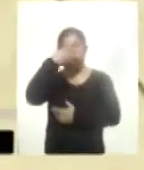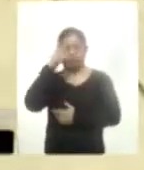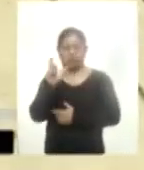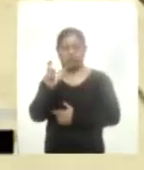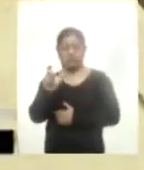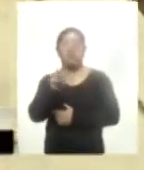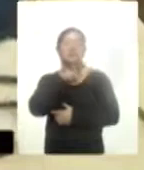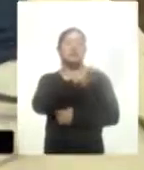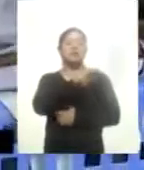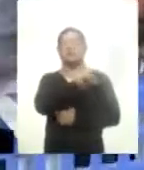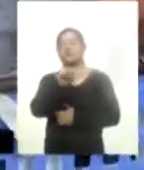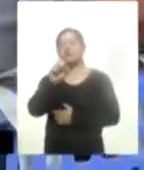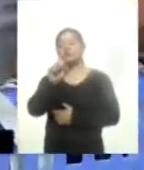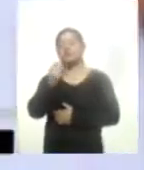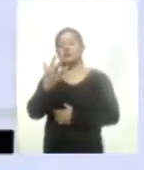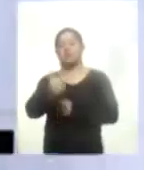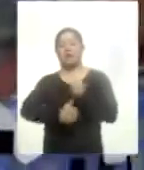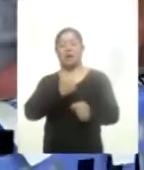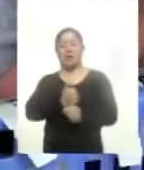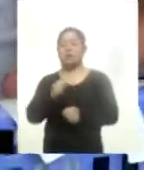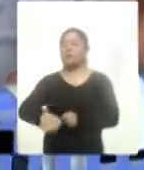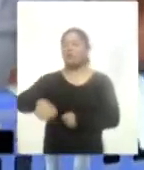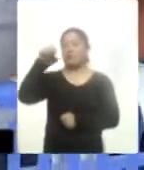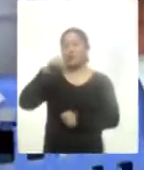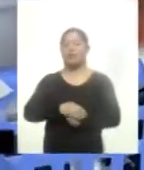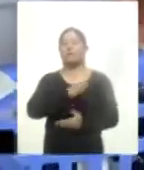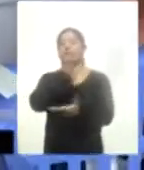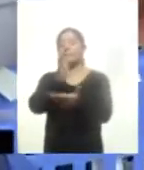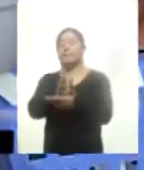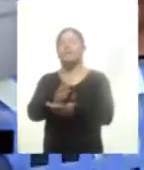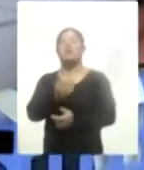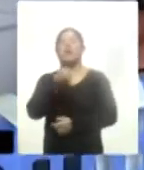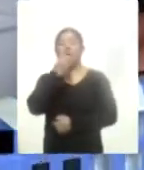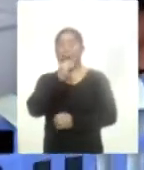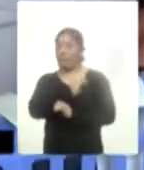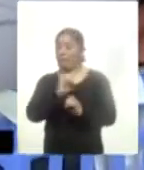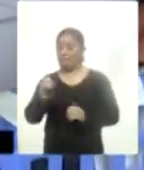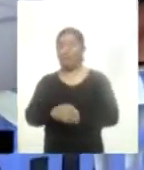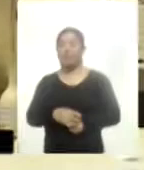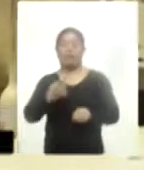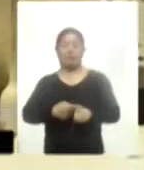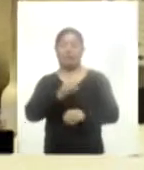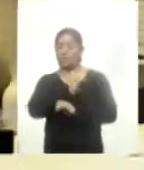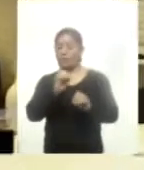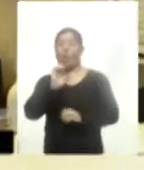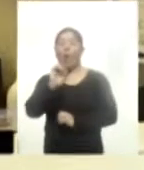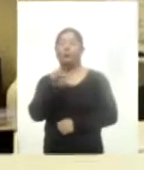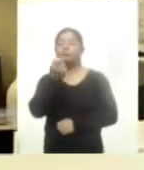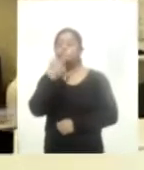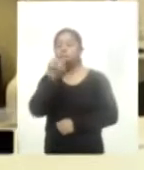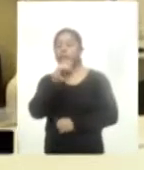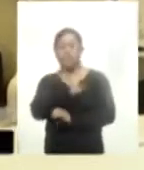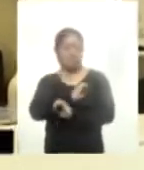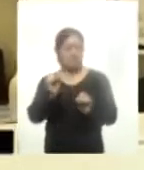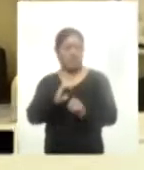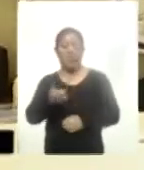tener entre 18 y 65 años de edad, acudir en completo ayuno, no estar enfermo o en tratamiento médico, no haber